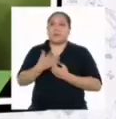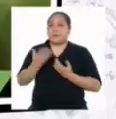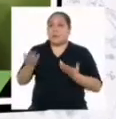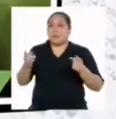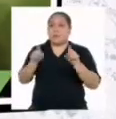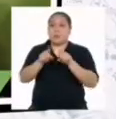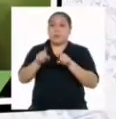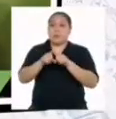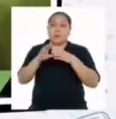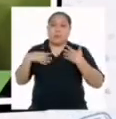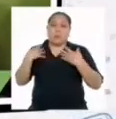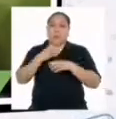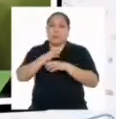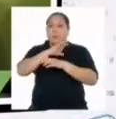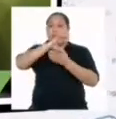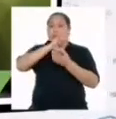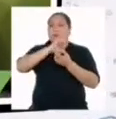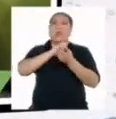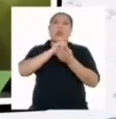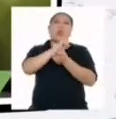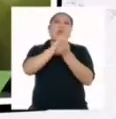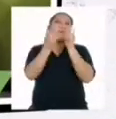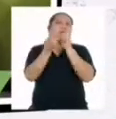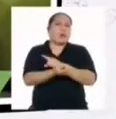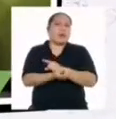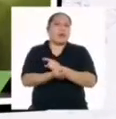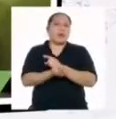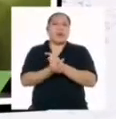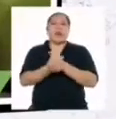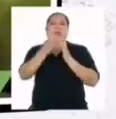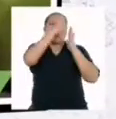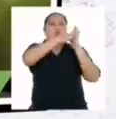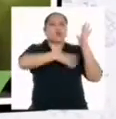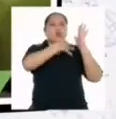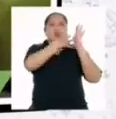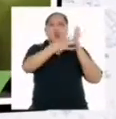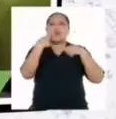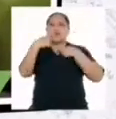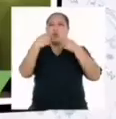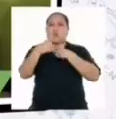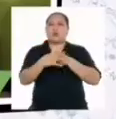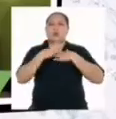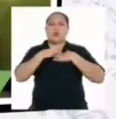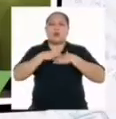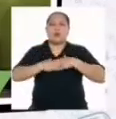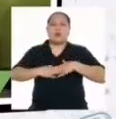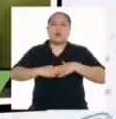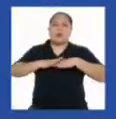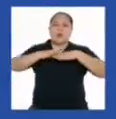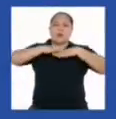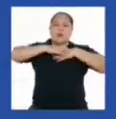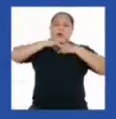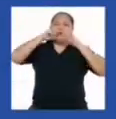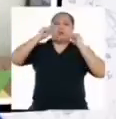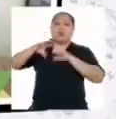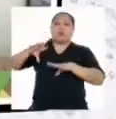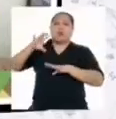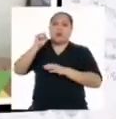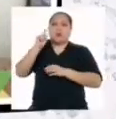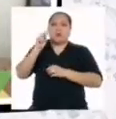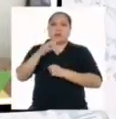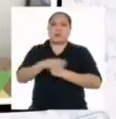Y así también poder romper las rutinas diarias que tenemos y así aliviar el estrés acumulado que tenemos.